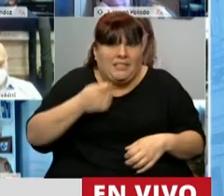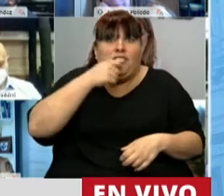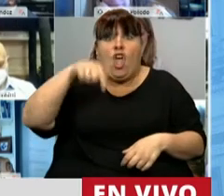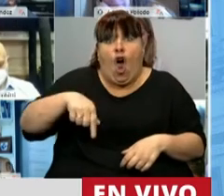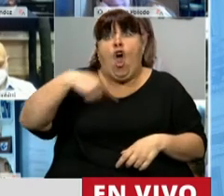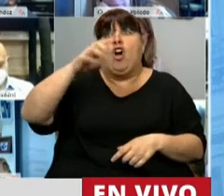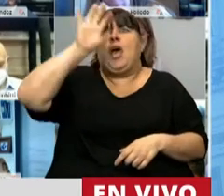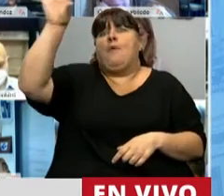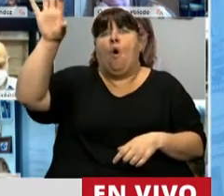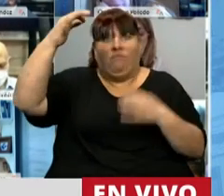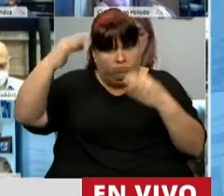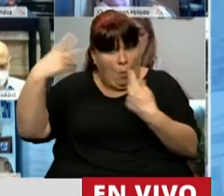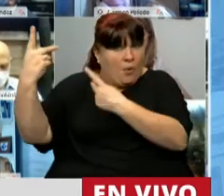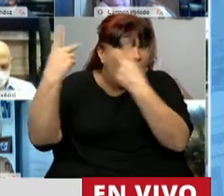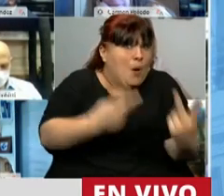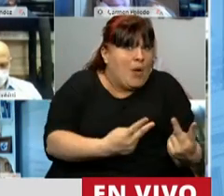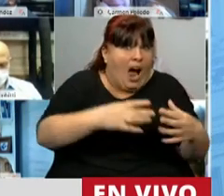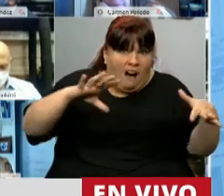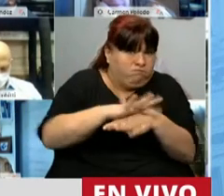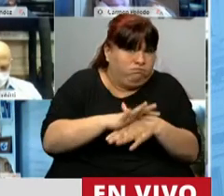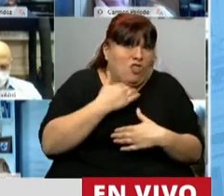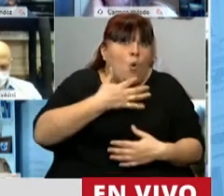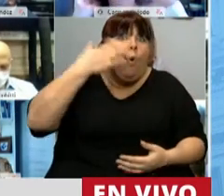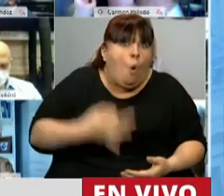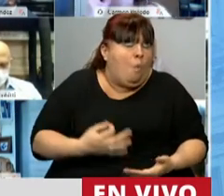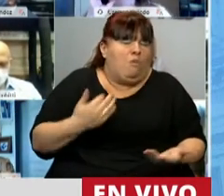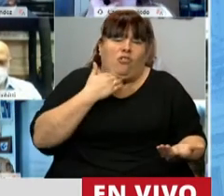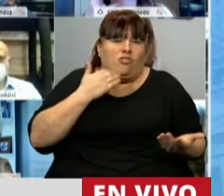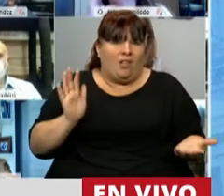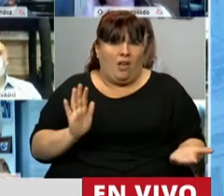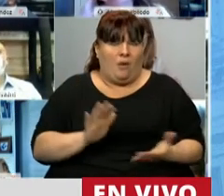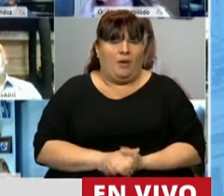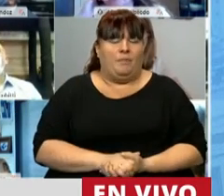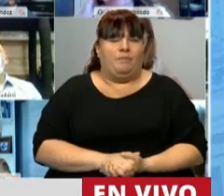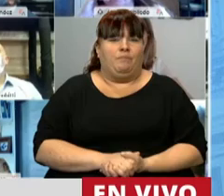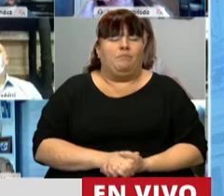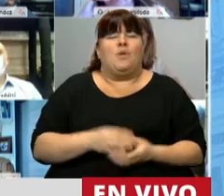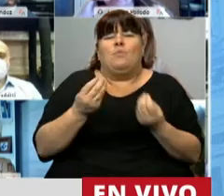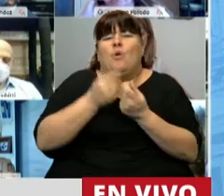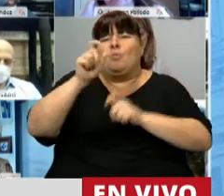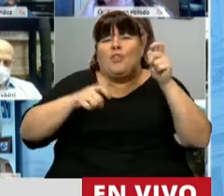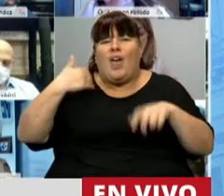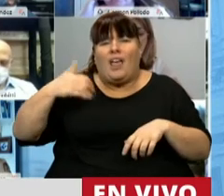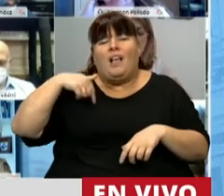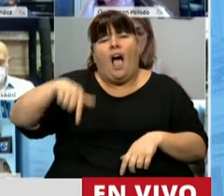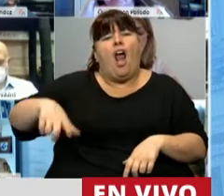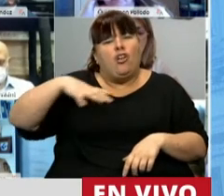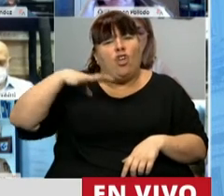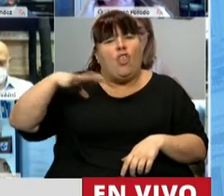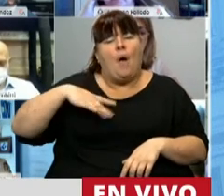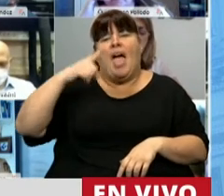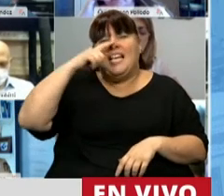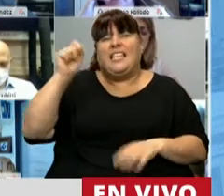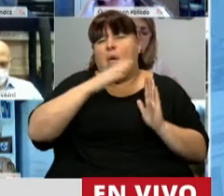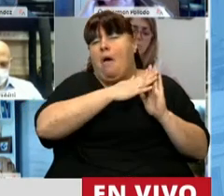hoy está en otra provincia pueda llegar efectivamente a cumplir con ese objetivo. Cientos de argentinos que hoy todavía, después de